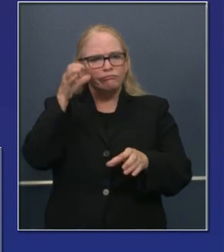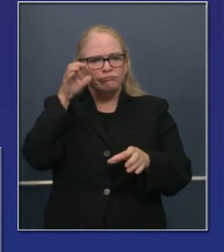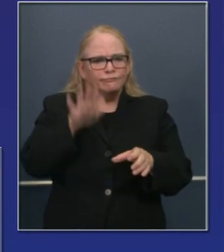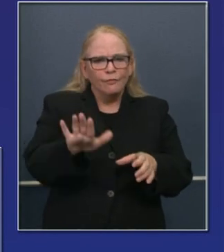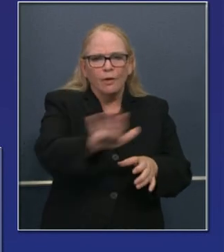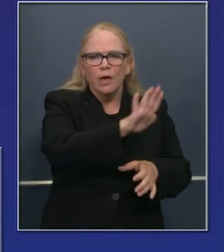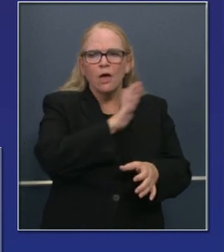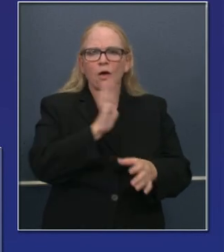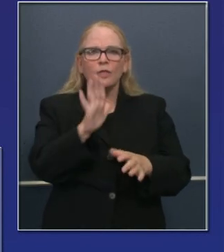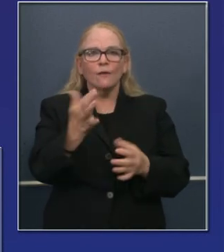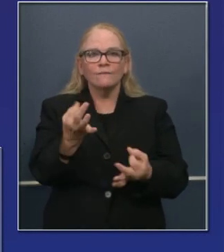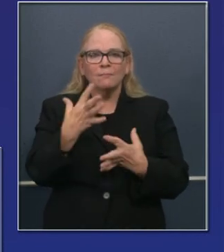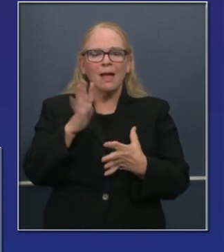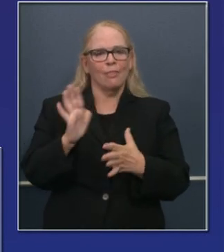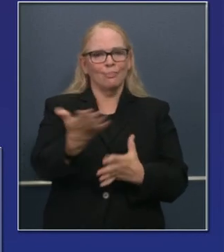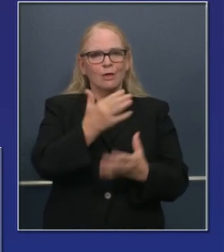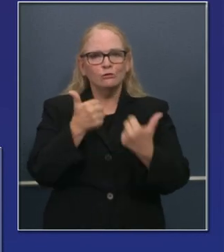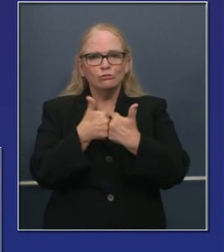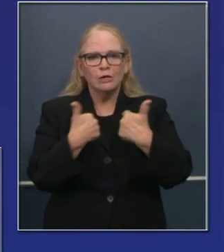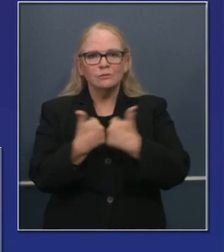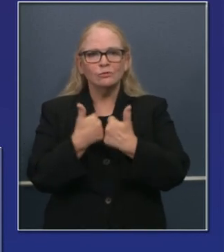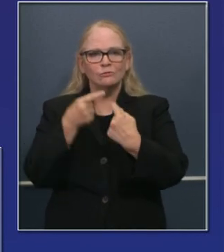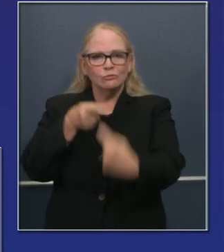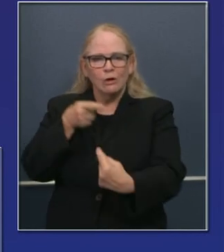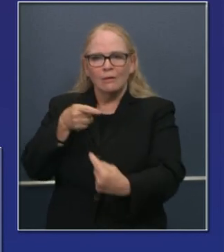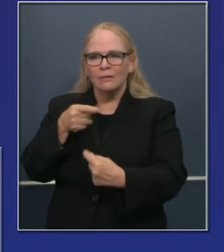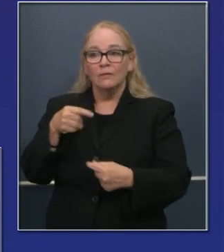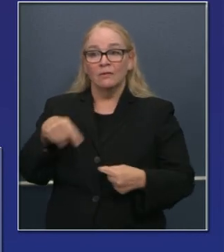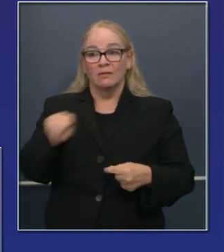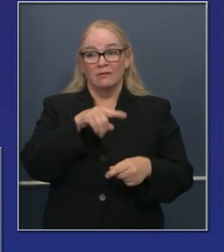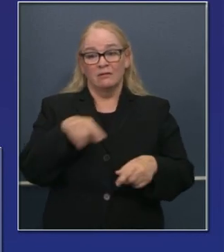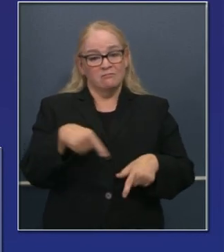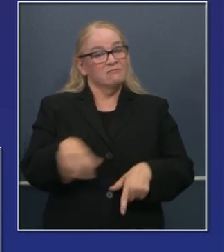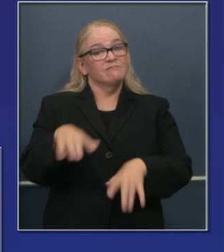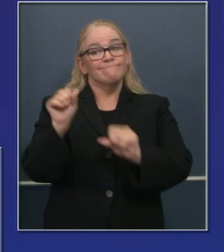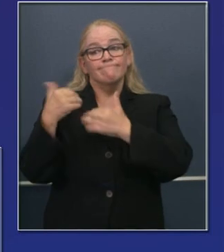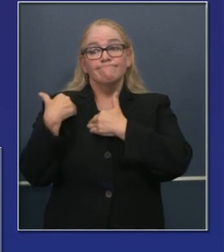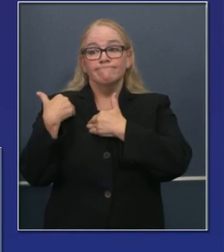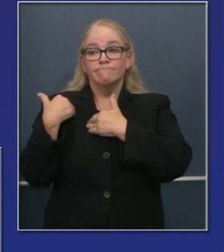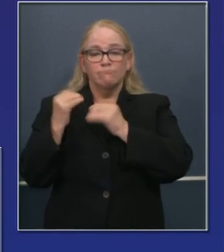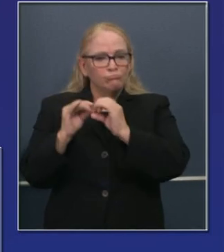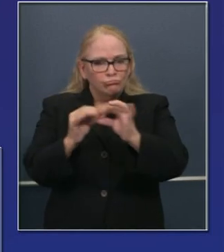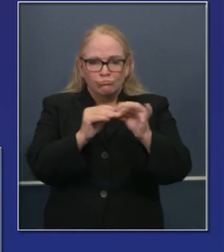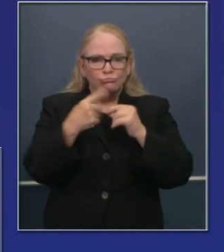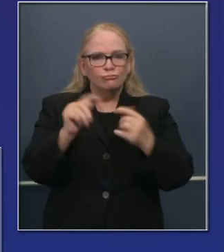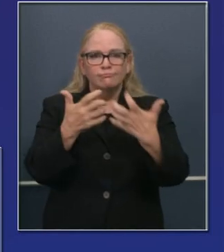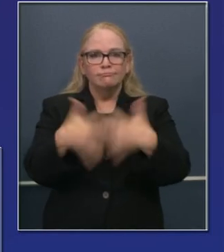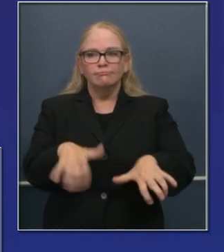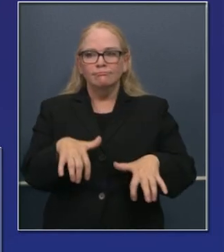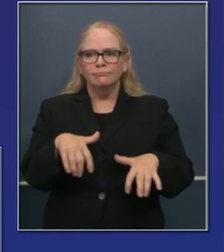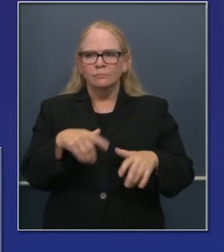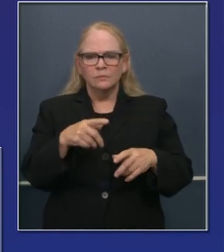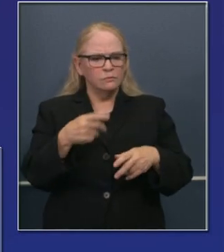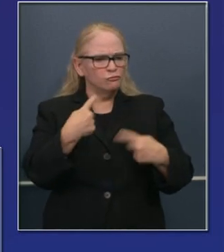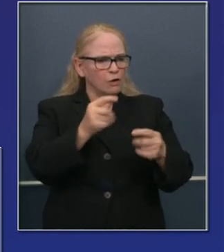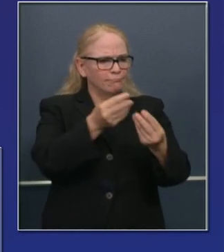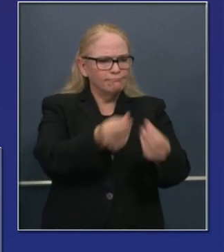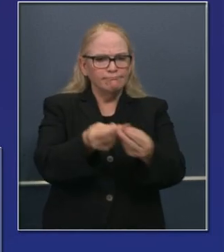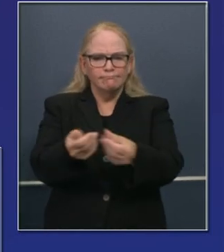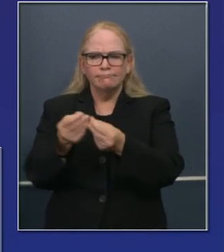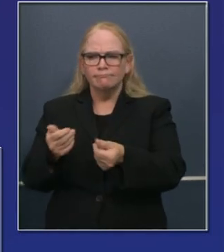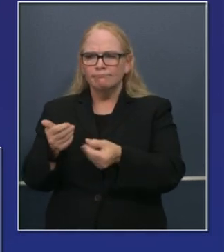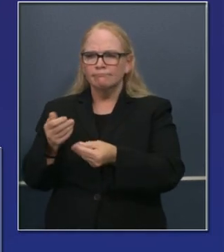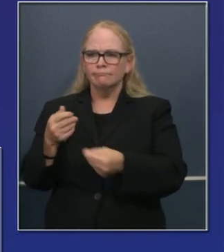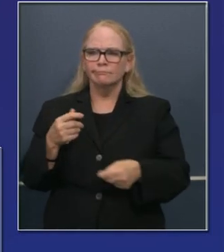retos con los datos y ellos, como a menudo lo hacen, se pusieron a resolver el problema juntos. Hablando de los retos